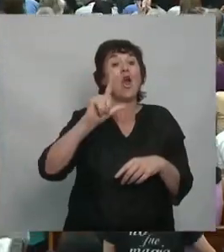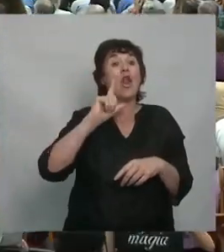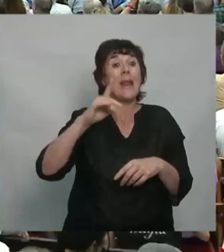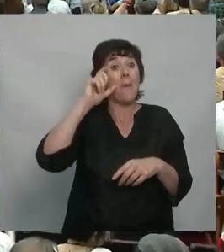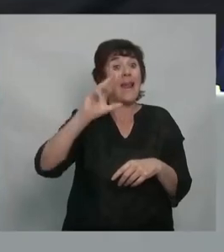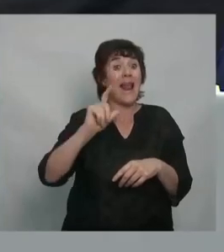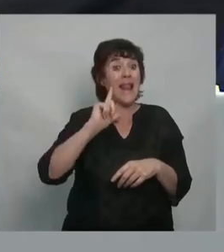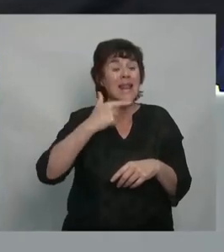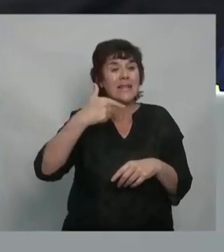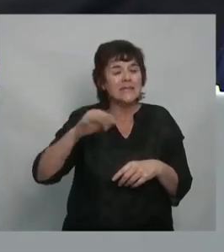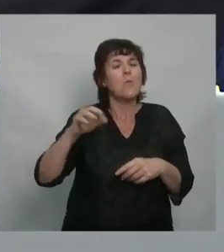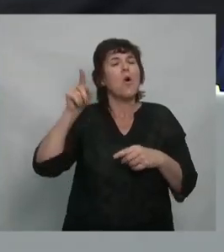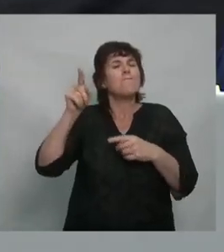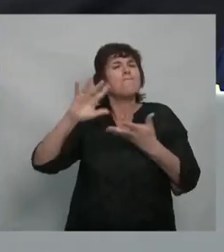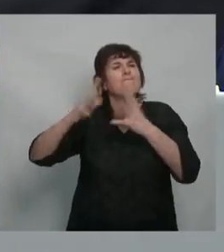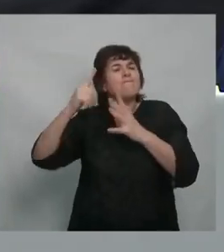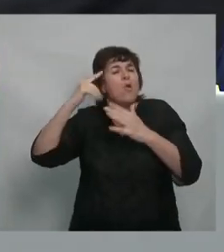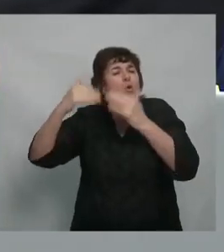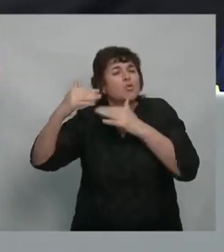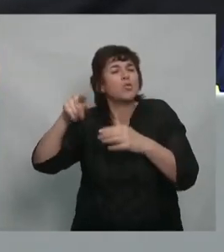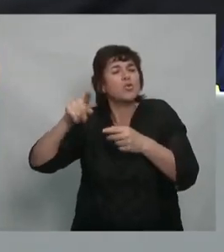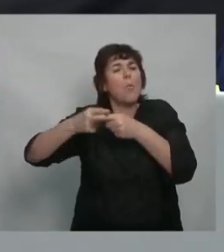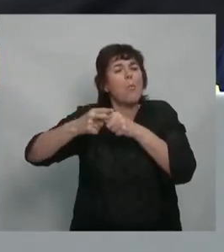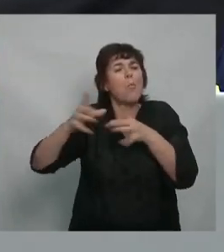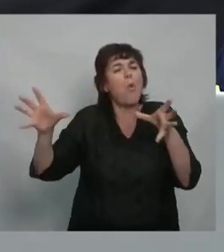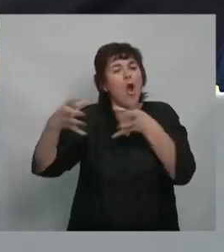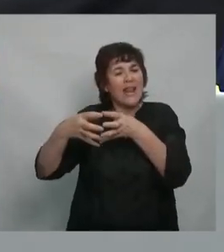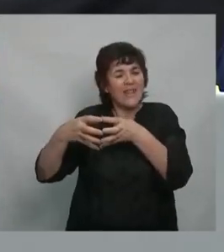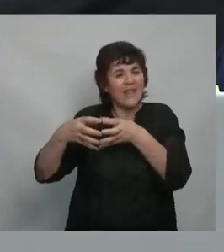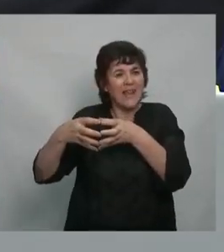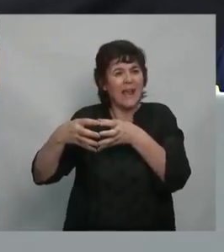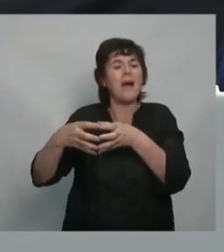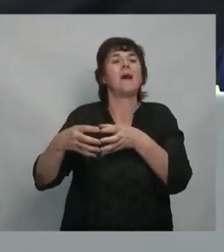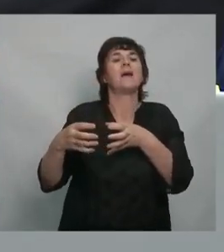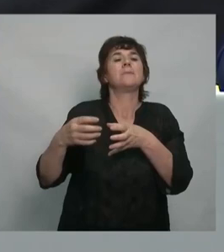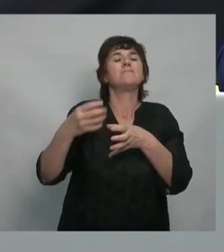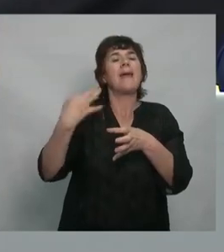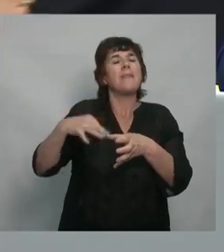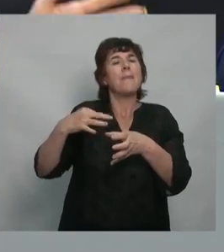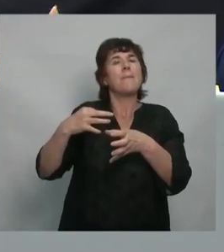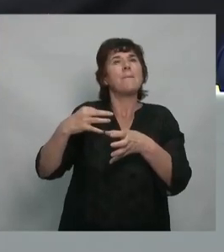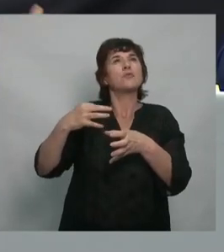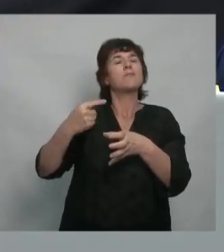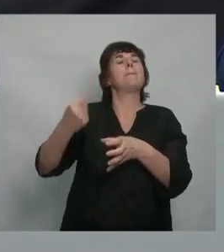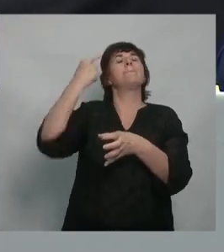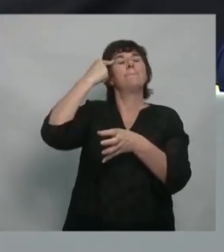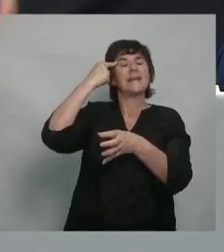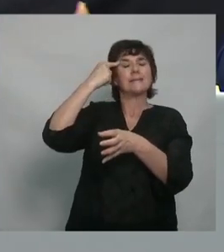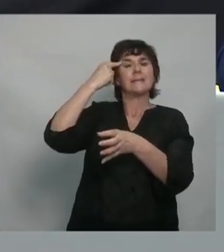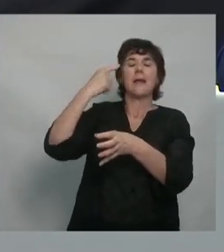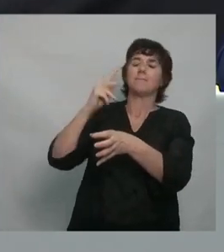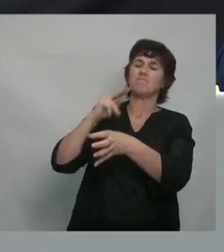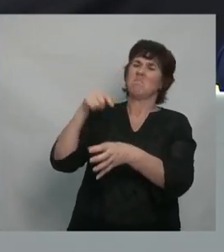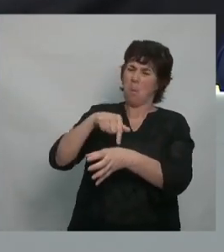construcción política que nos obliga a nosotros a repensar. Por eso yo decía que esto no es una